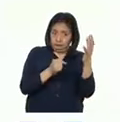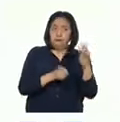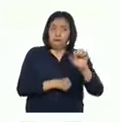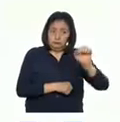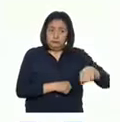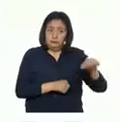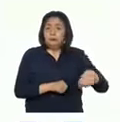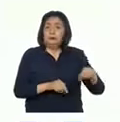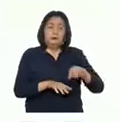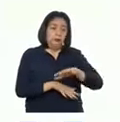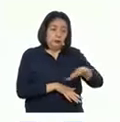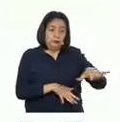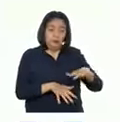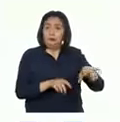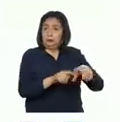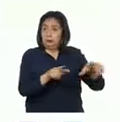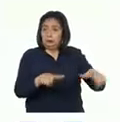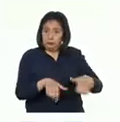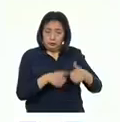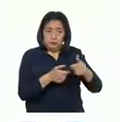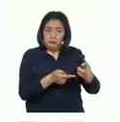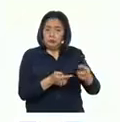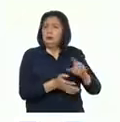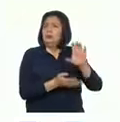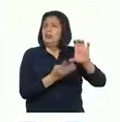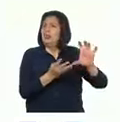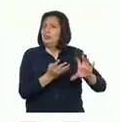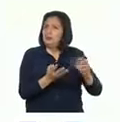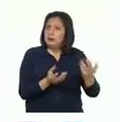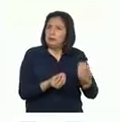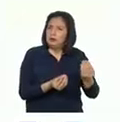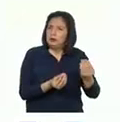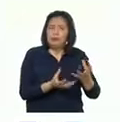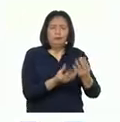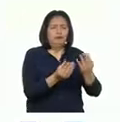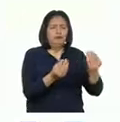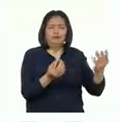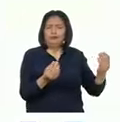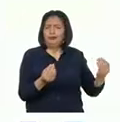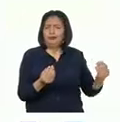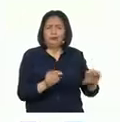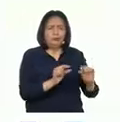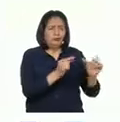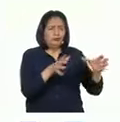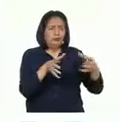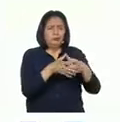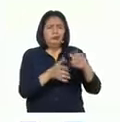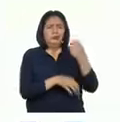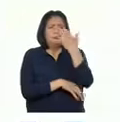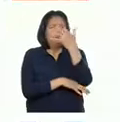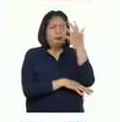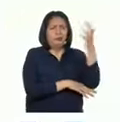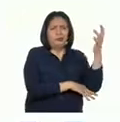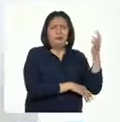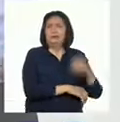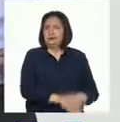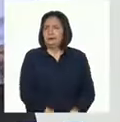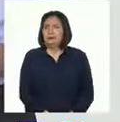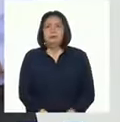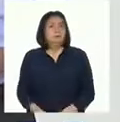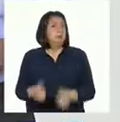ecosistema que se caracteriza por la presencia de grandes conjuntos de árboles.